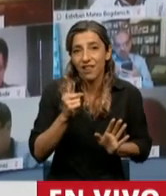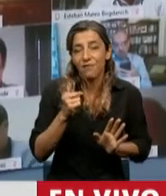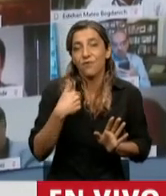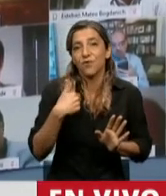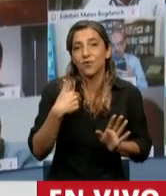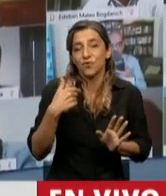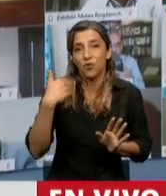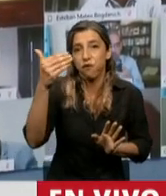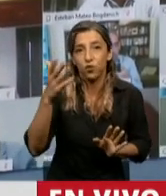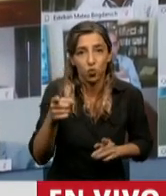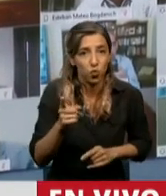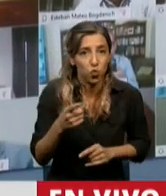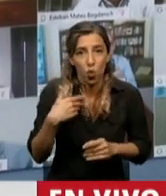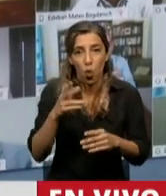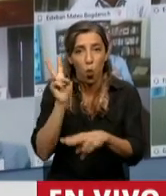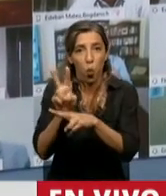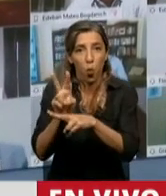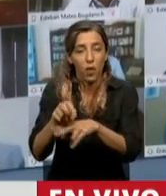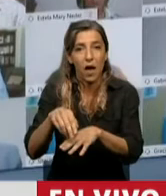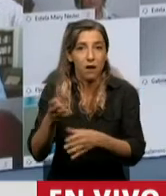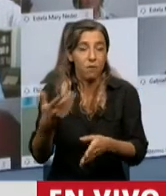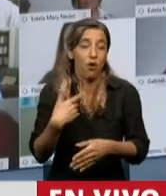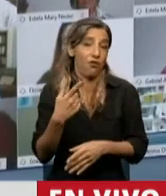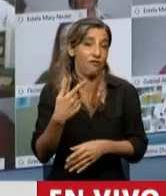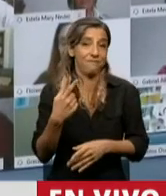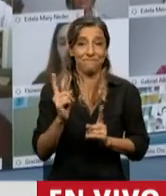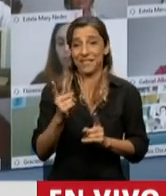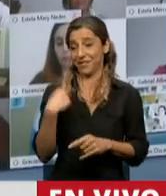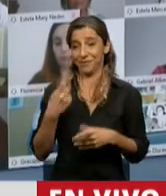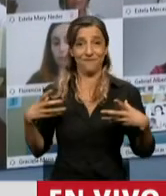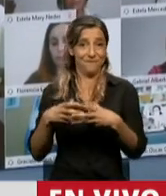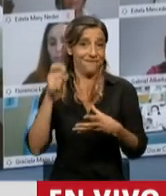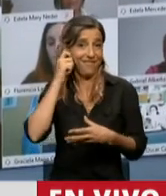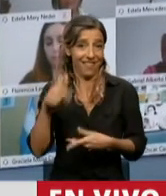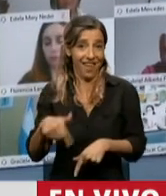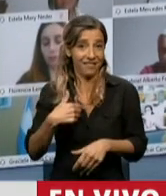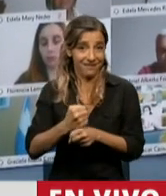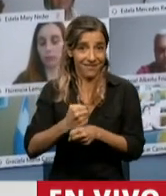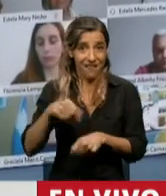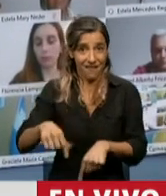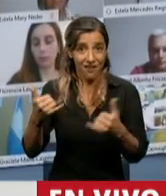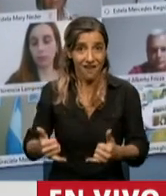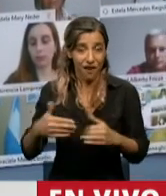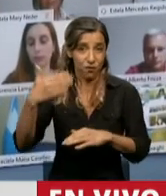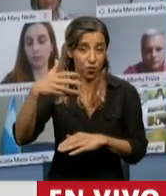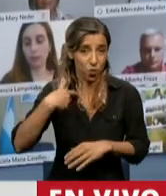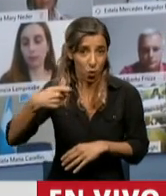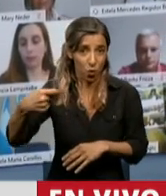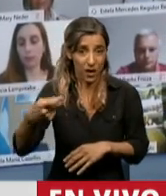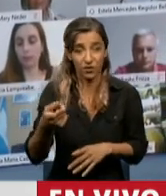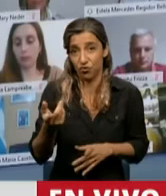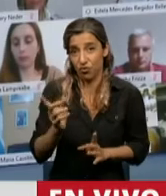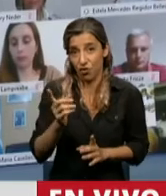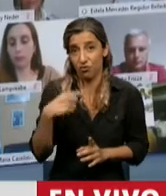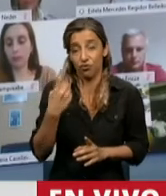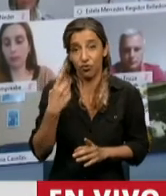futuro jubilado, que somos nosotros, nuestra generación, activa, respecto a los que están ahora que son pasivos. No, no es